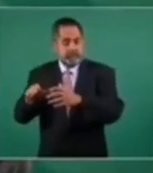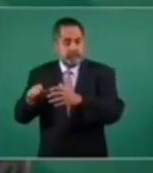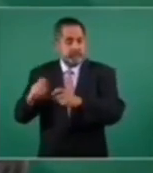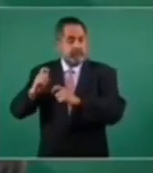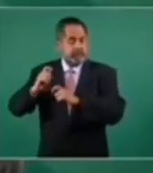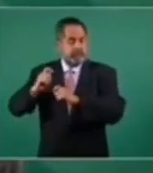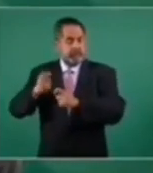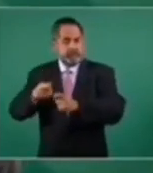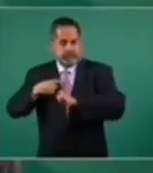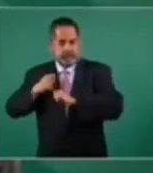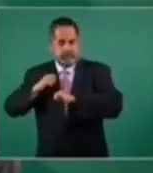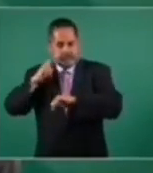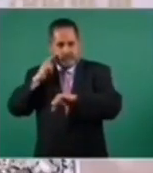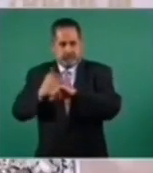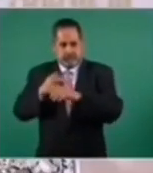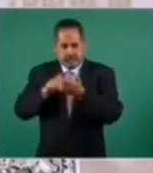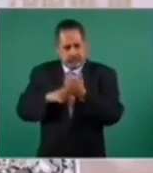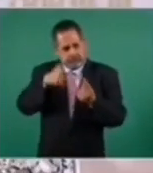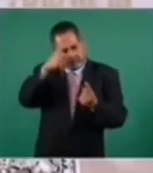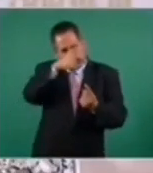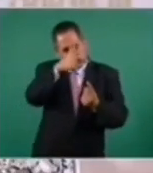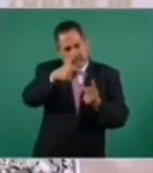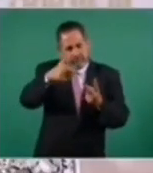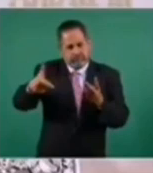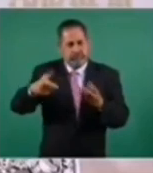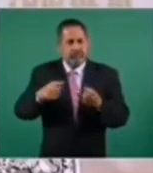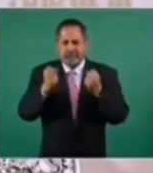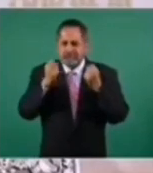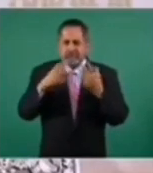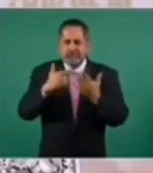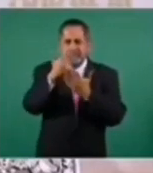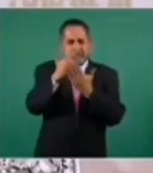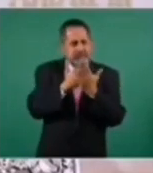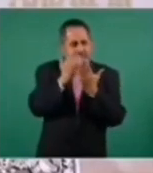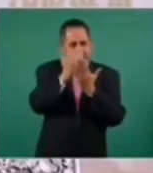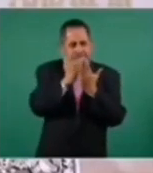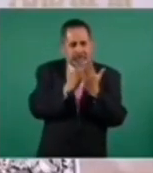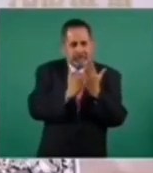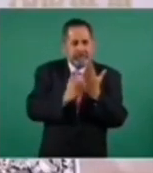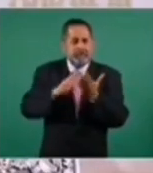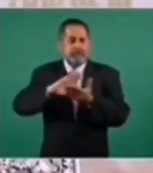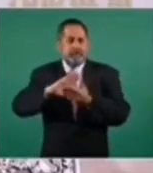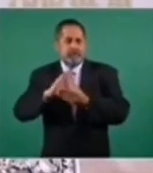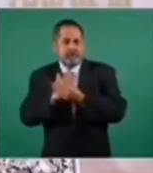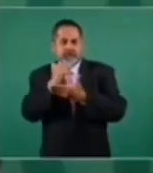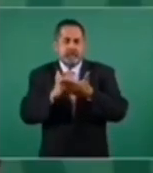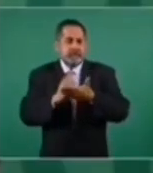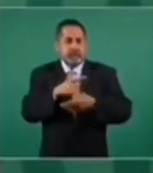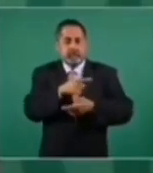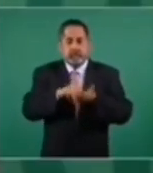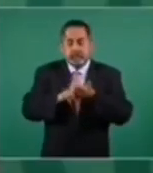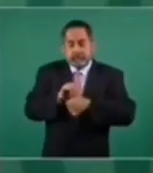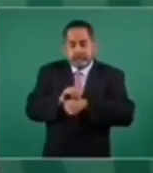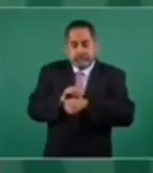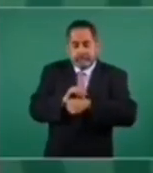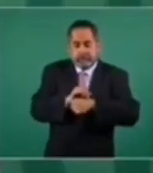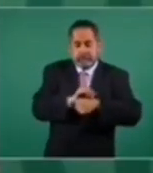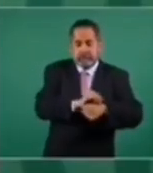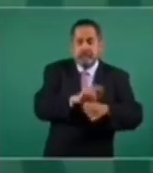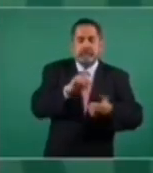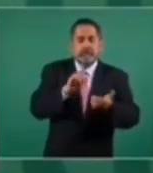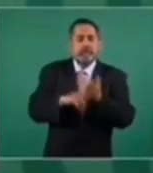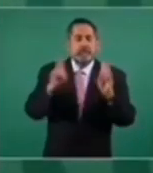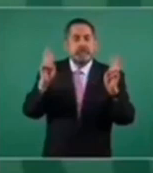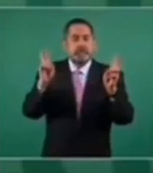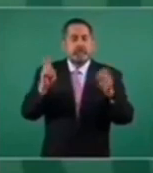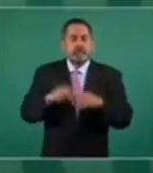recibió, encontramos al paso de los meses una lista, un archivo que era todas las investigaciones que se habían desarrollado,